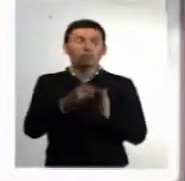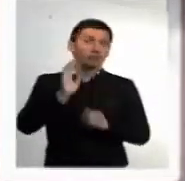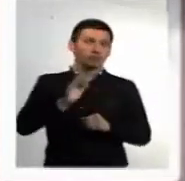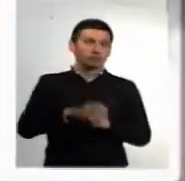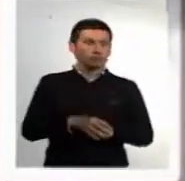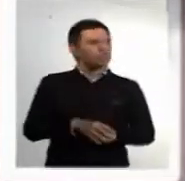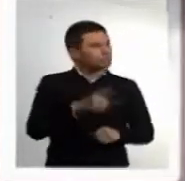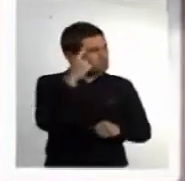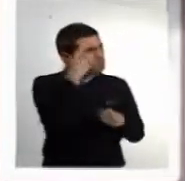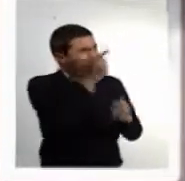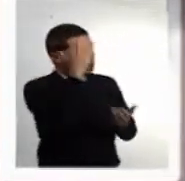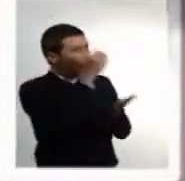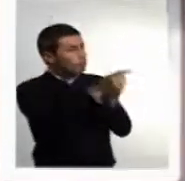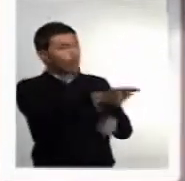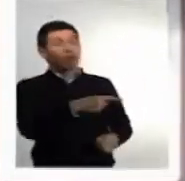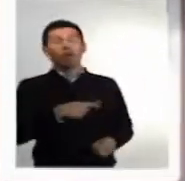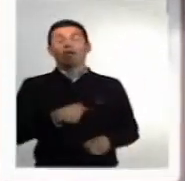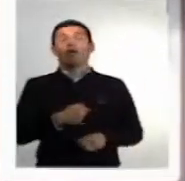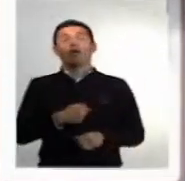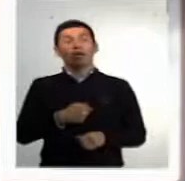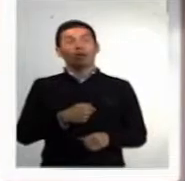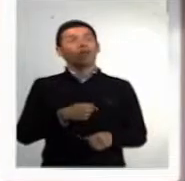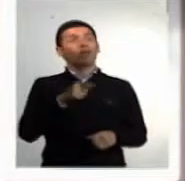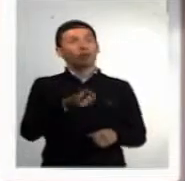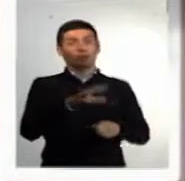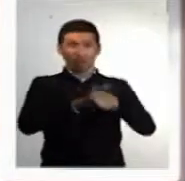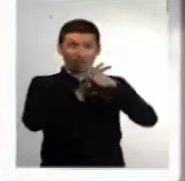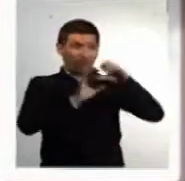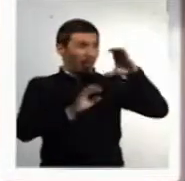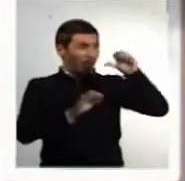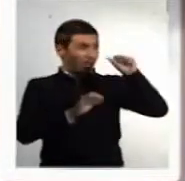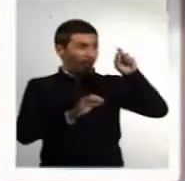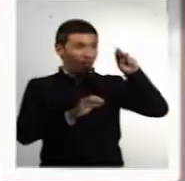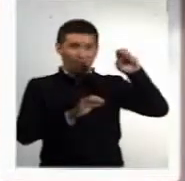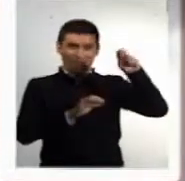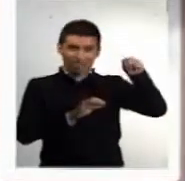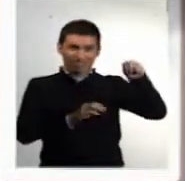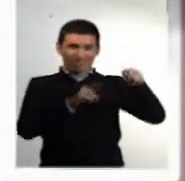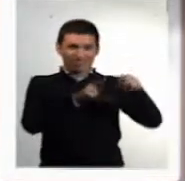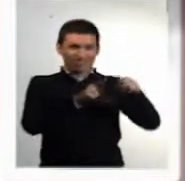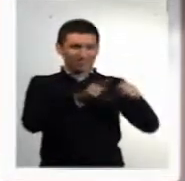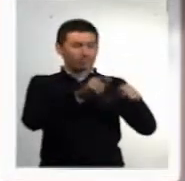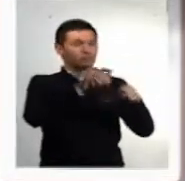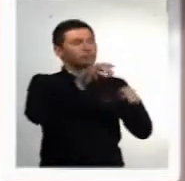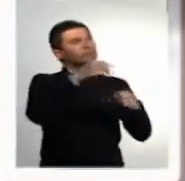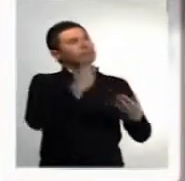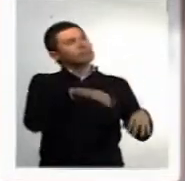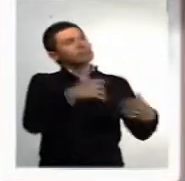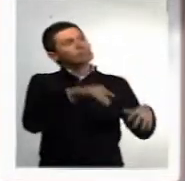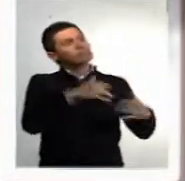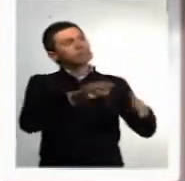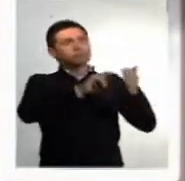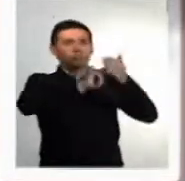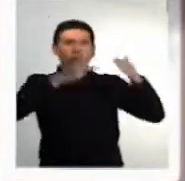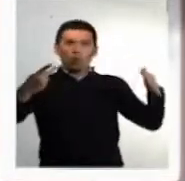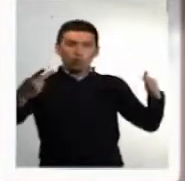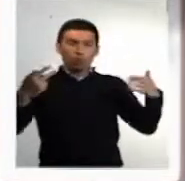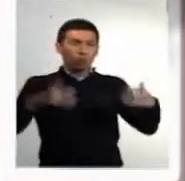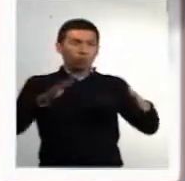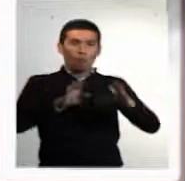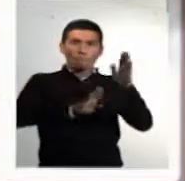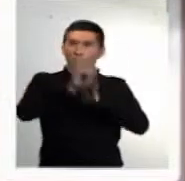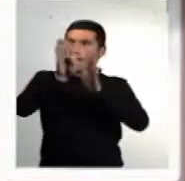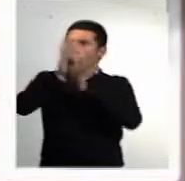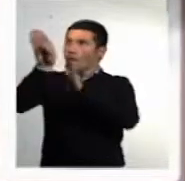de eso, Germán? Pues me parece maravilloso que la doctora Carmen de la clínica de Raquer con toda esta tecnología digamos